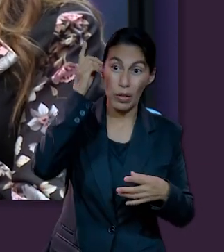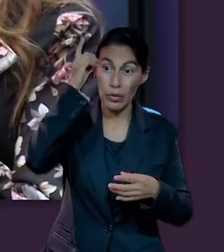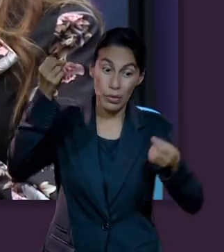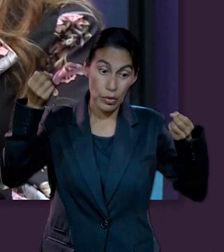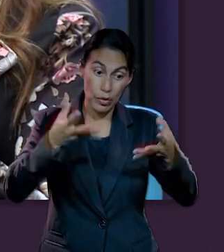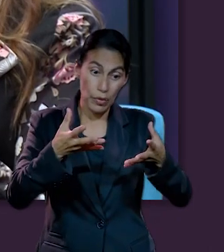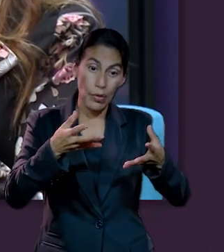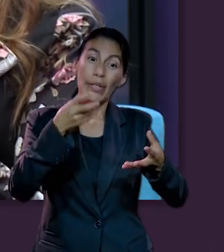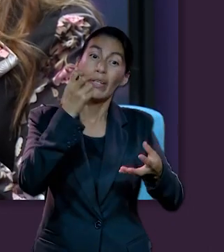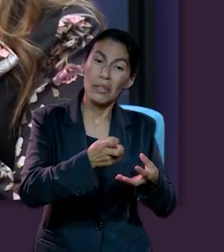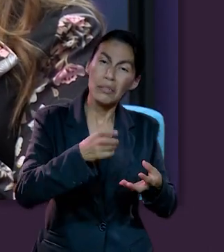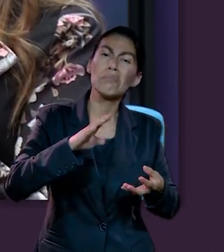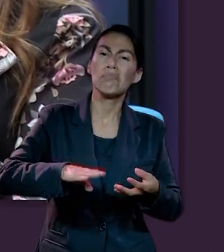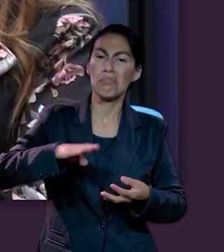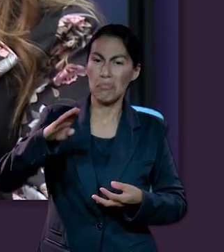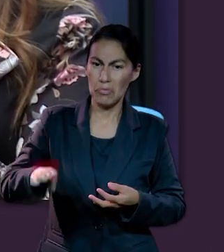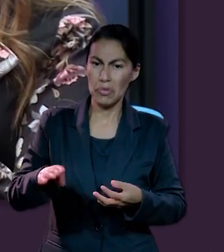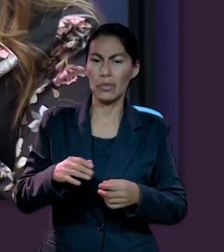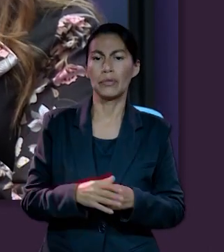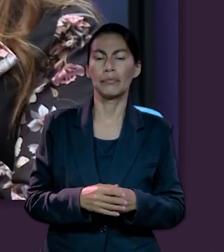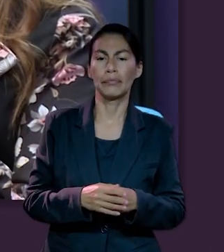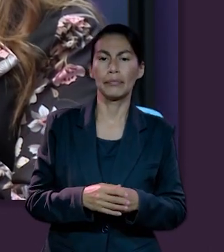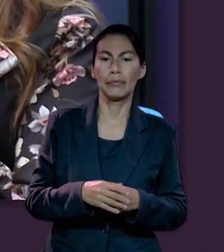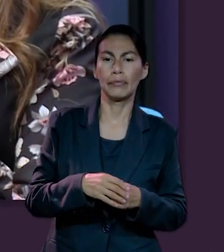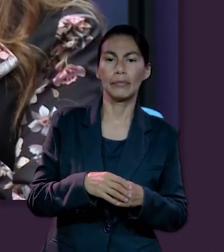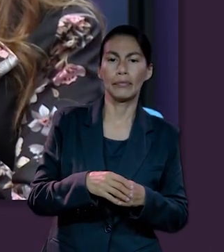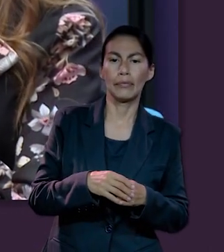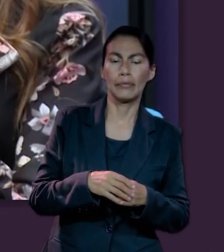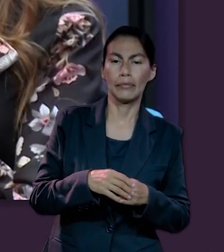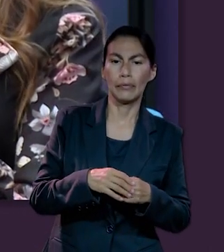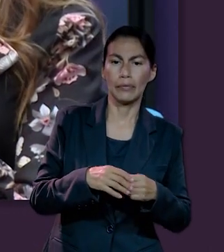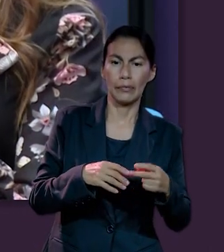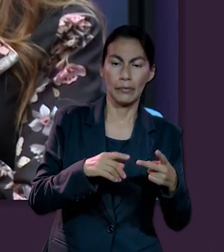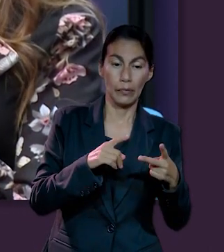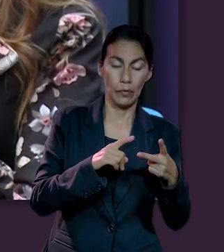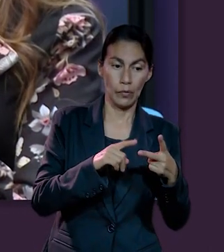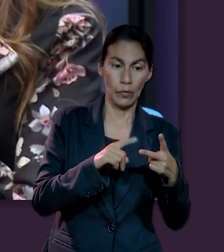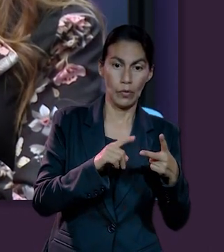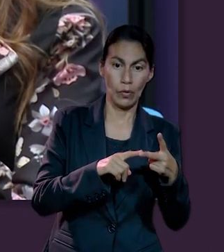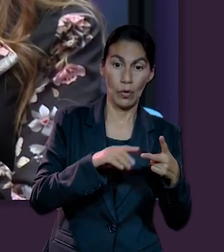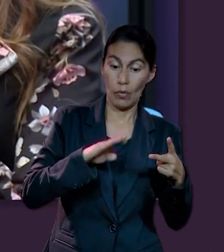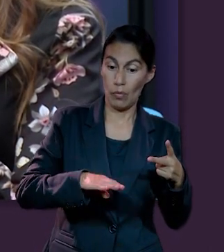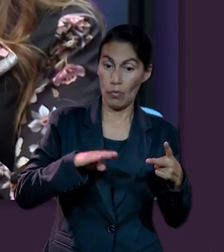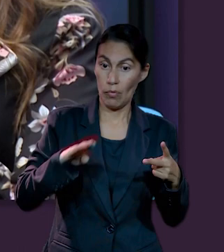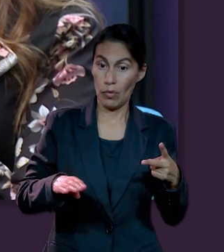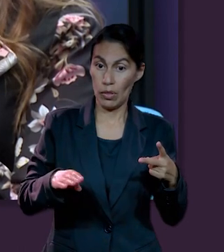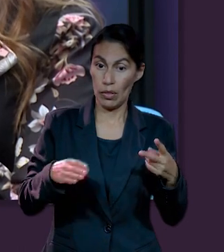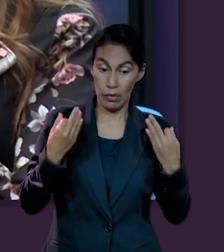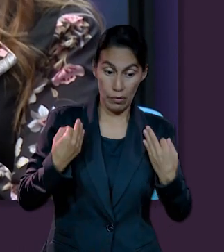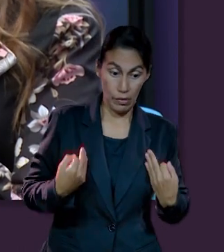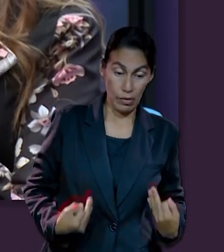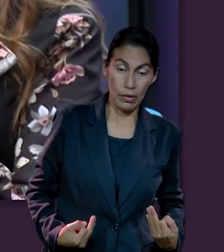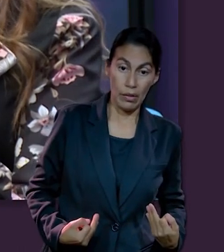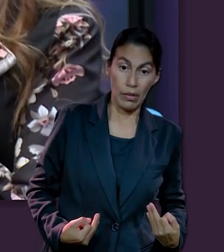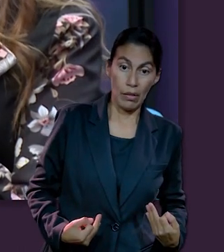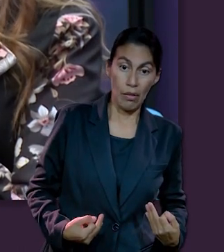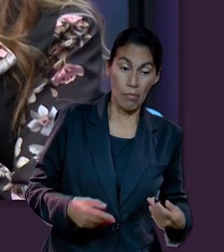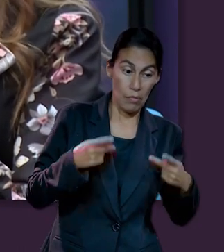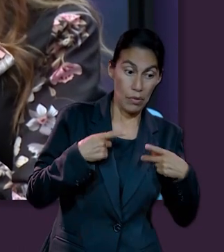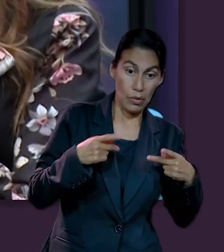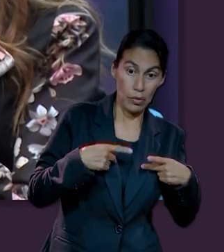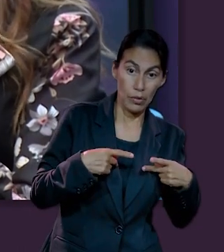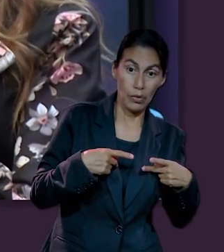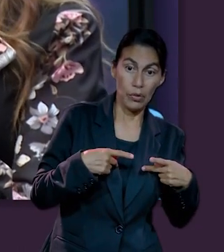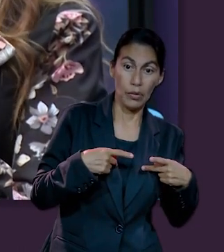creados mueren. Es lo que describe allí Eclesiastes 3. Y el segundo es que la muerte física de una persona